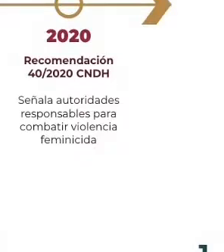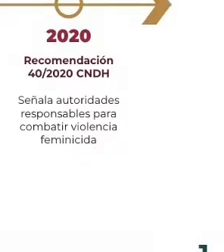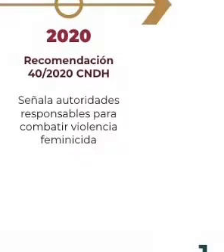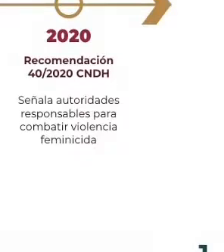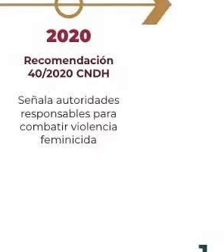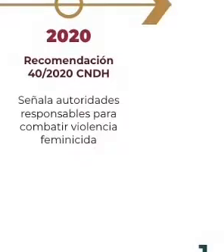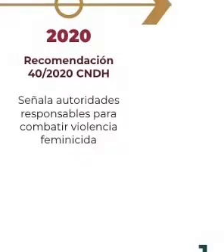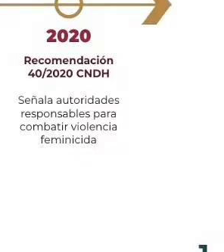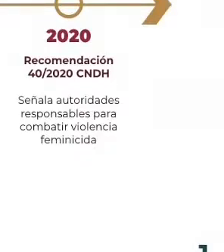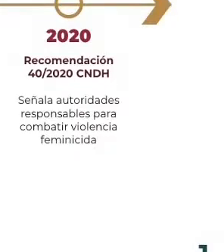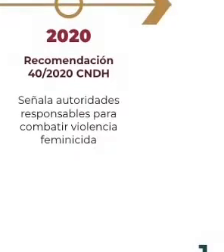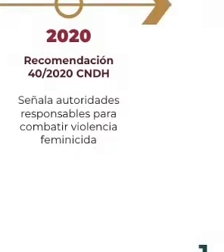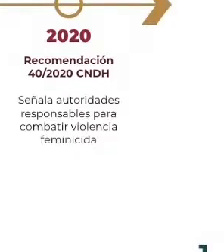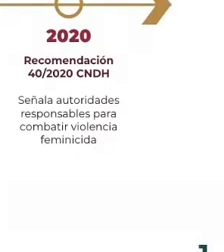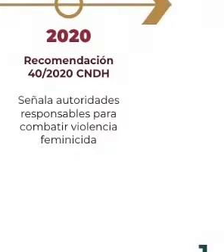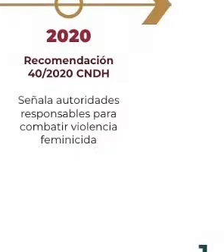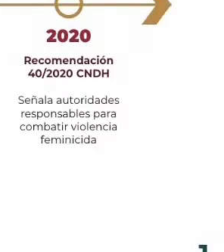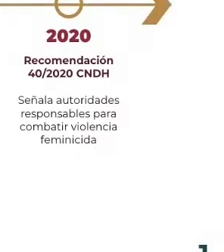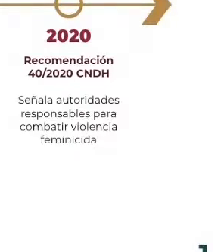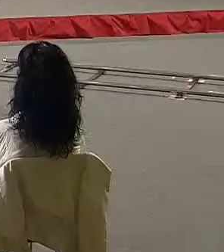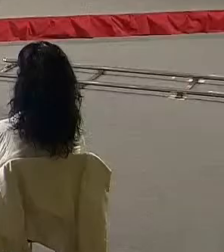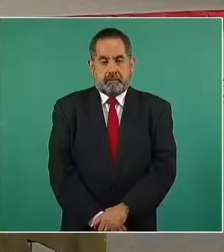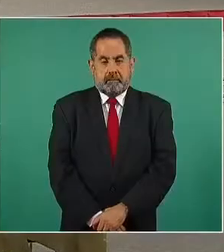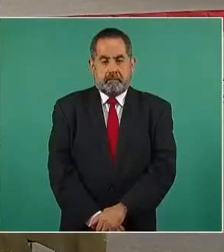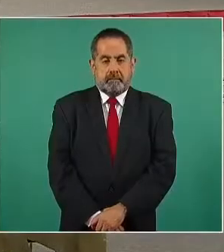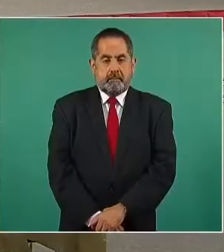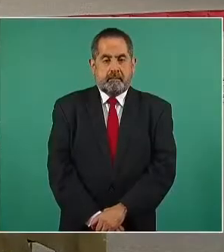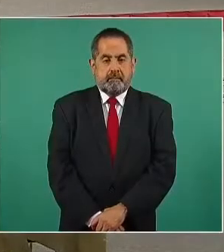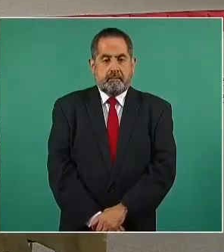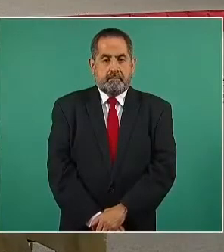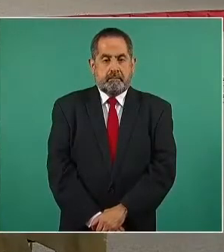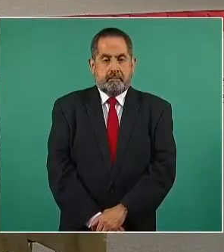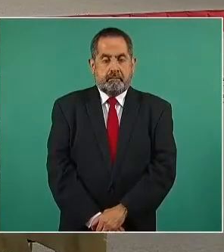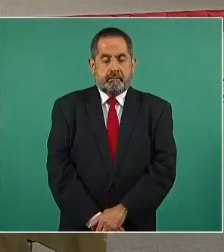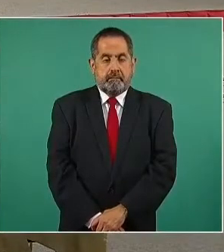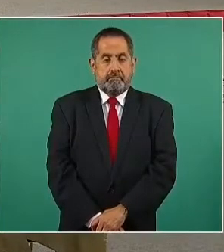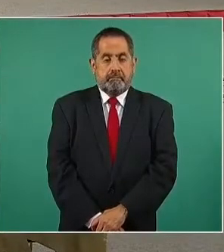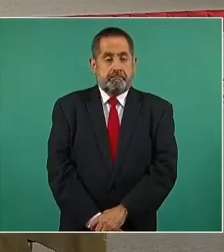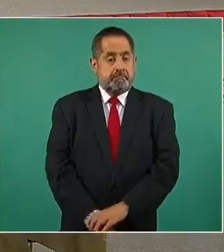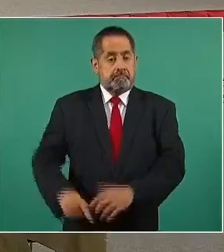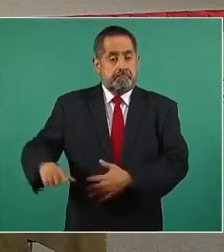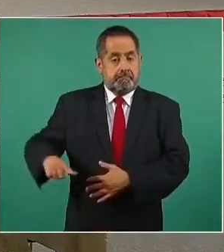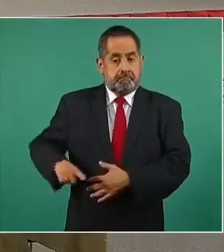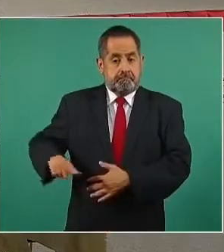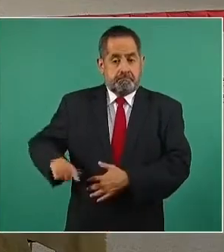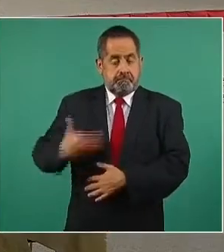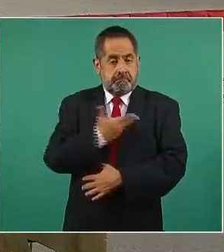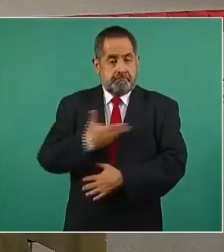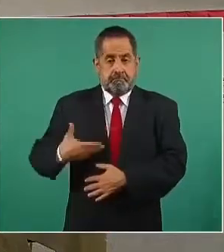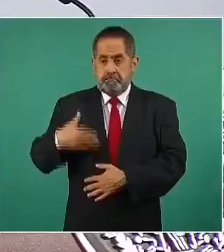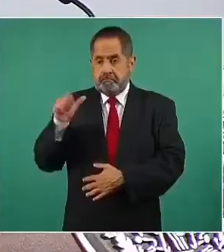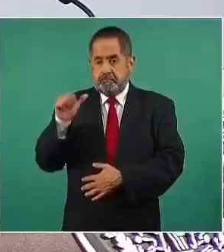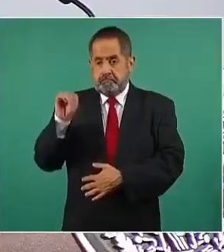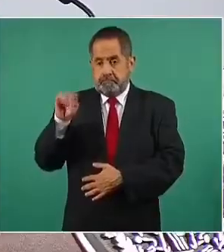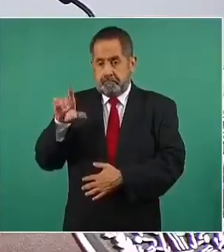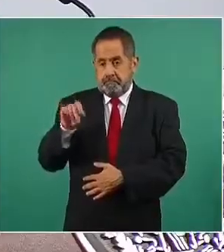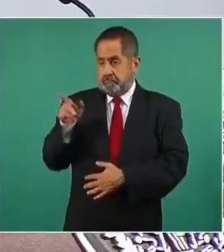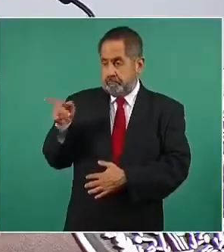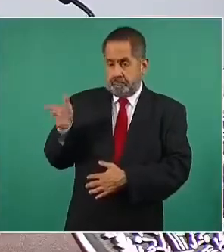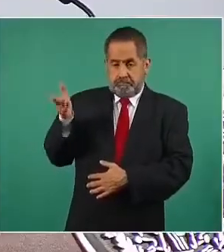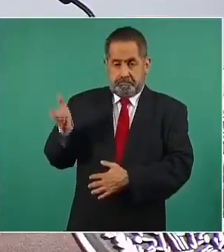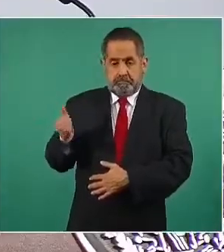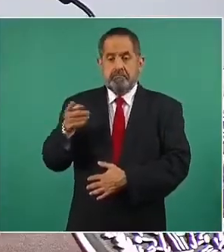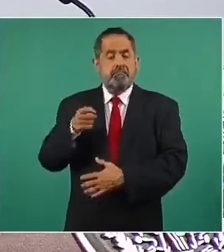nueve causales de feminicidio en las 32 entidades. En el gobierno del presidente Andrés Manuel López Obrador,